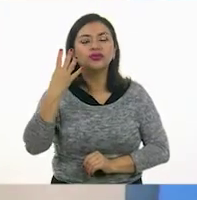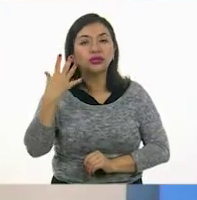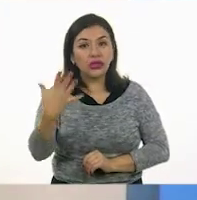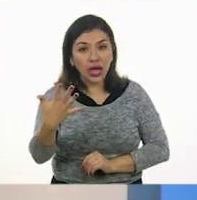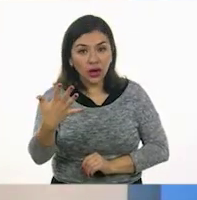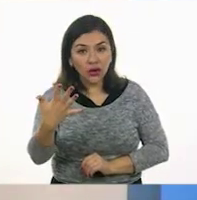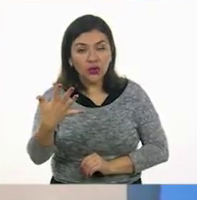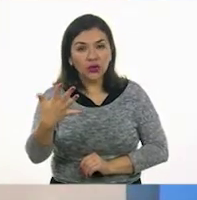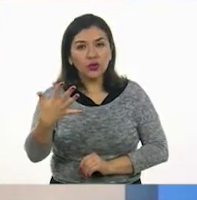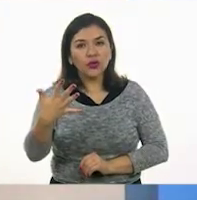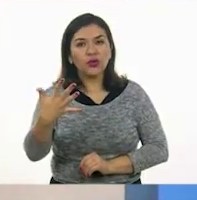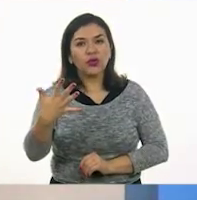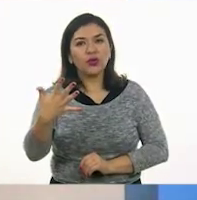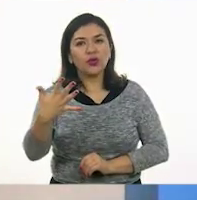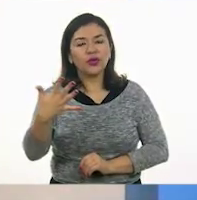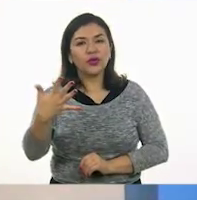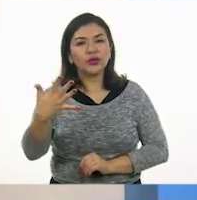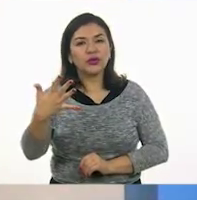Cinco por acá. Cinco.